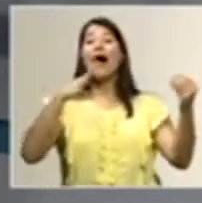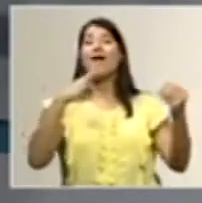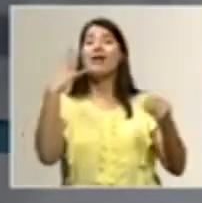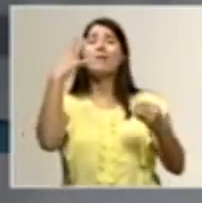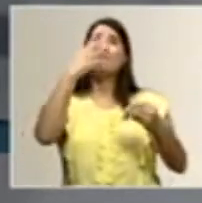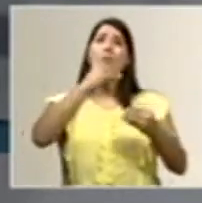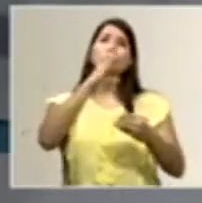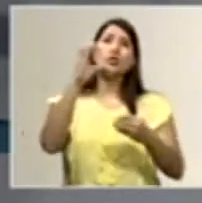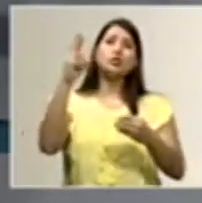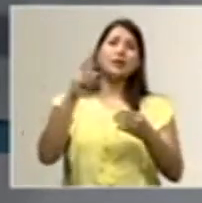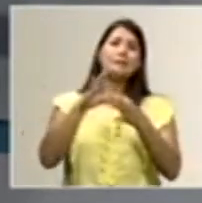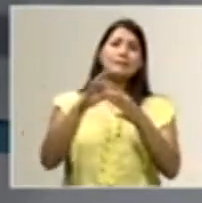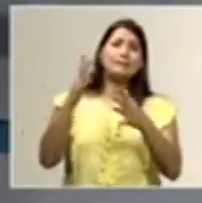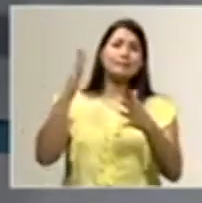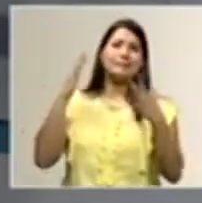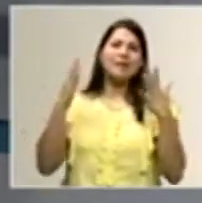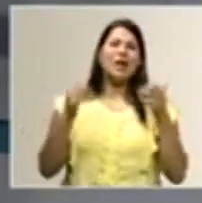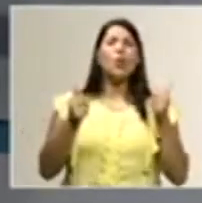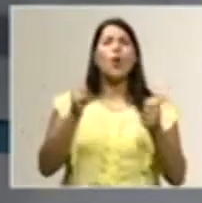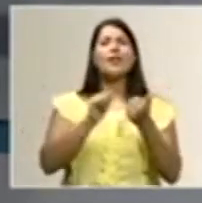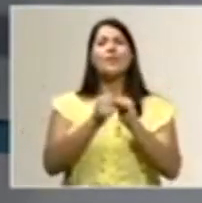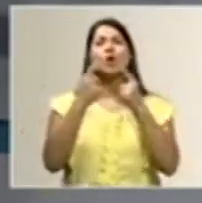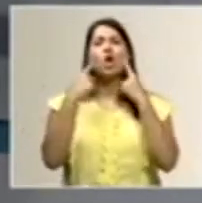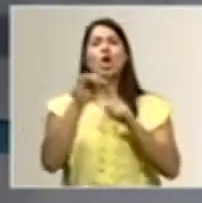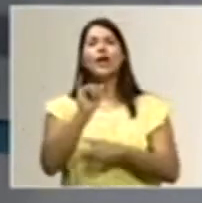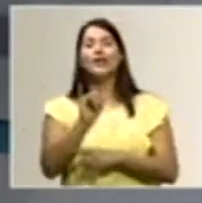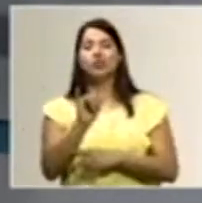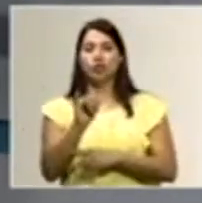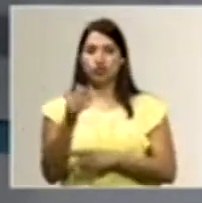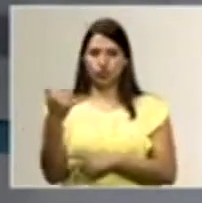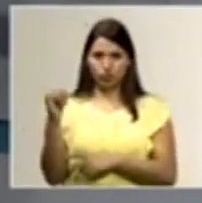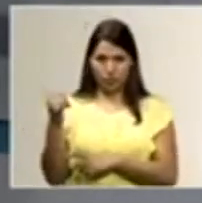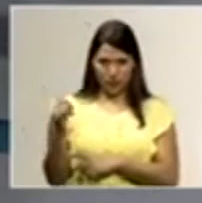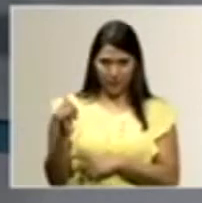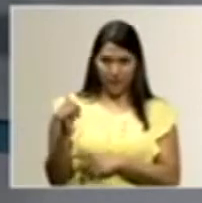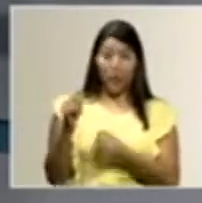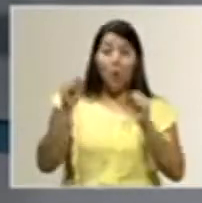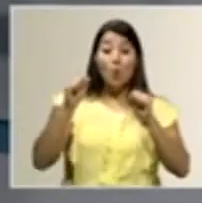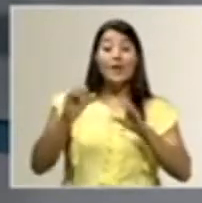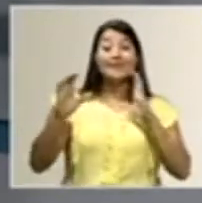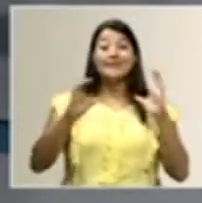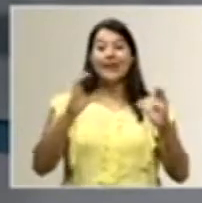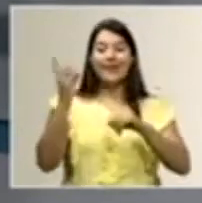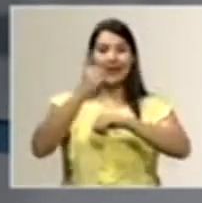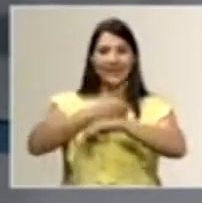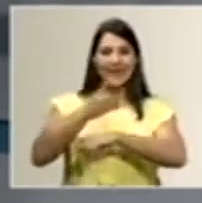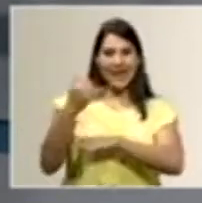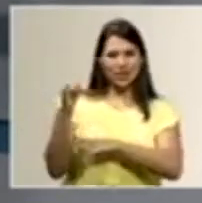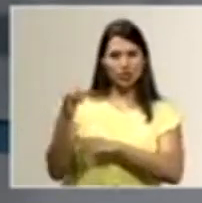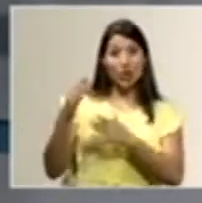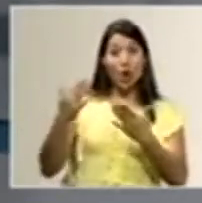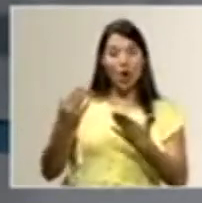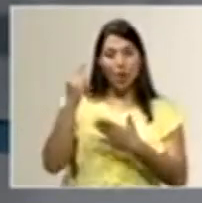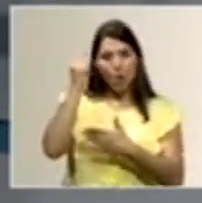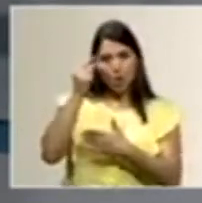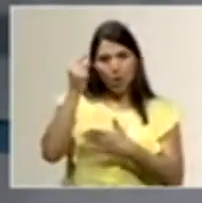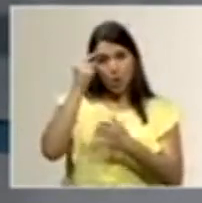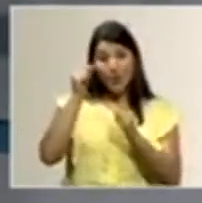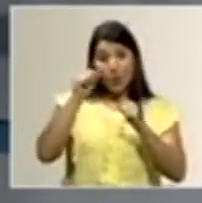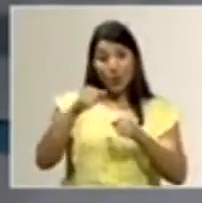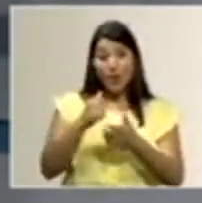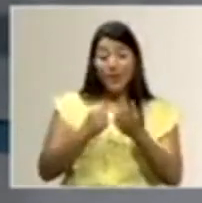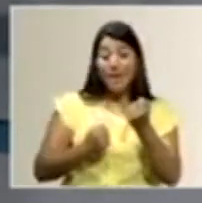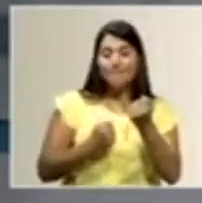naturaleza, es el surf. Aparte de hacer el día del surf, ¿cómo también va apoyar el gobierno a estos